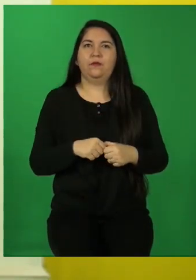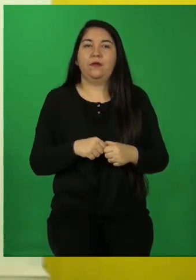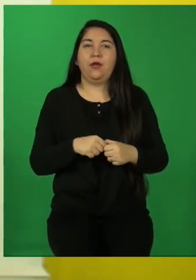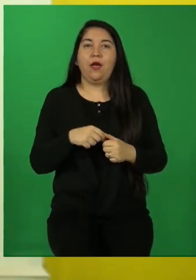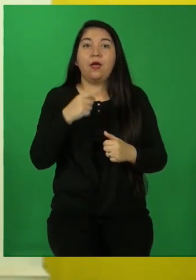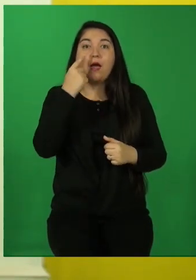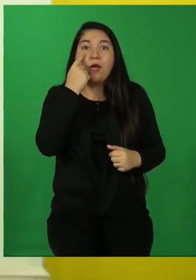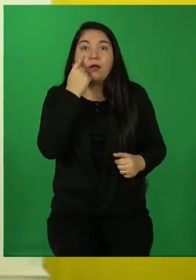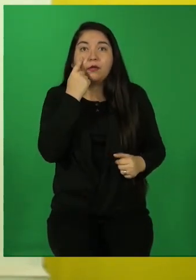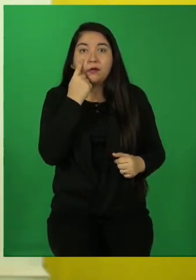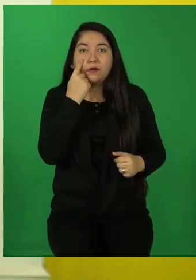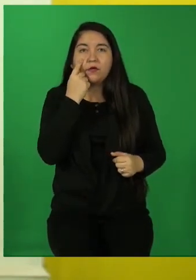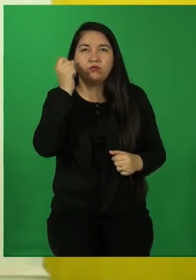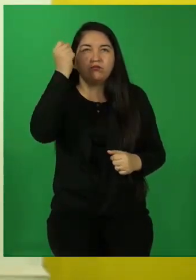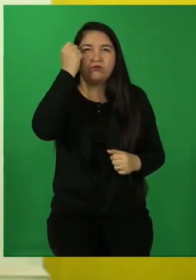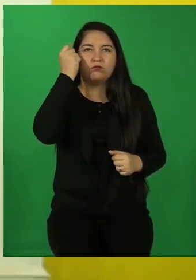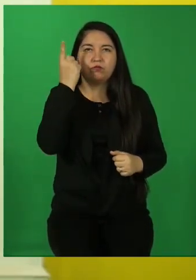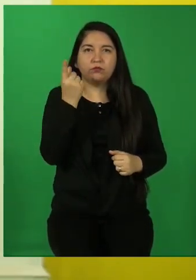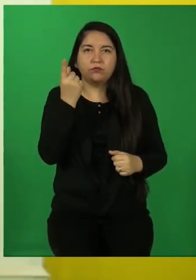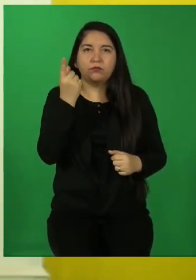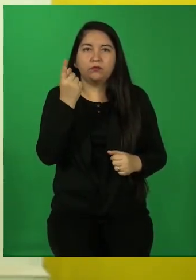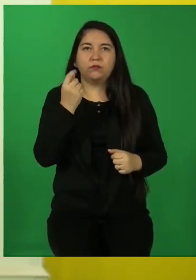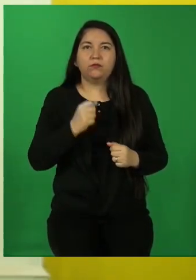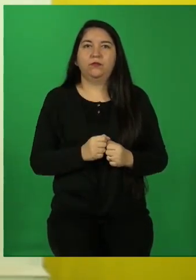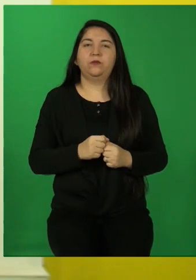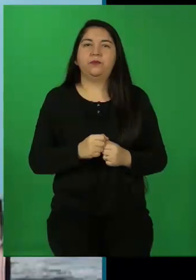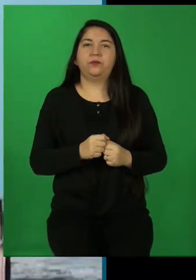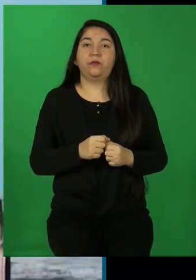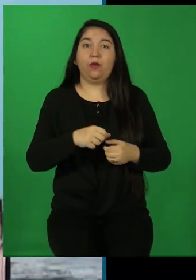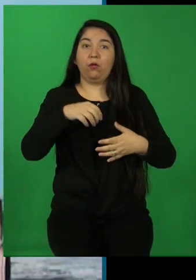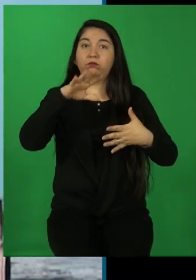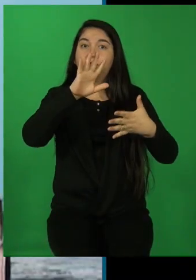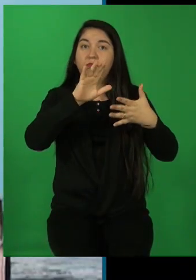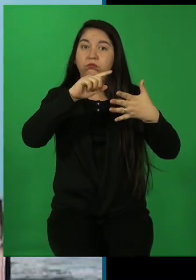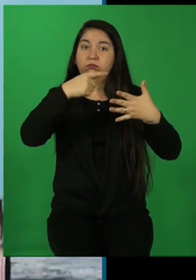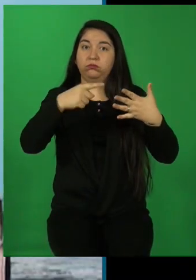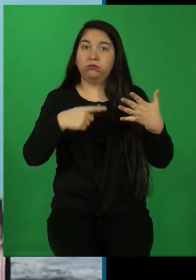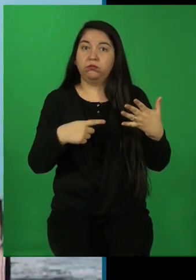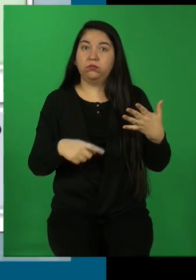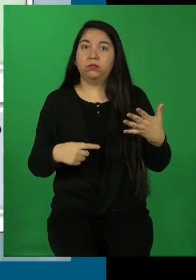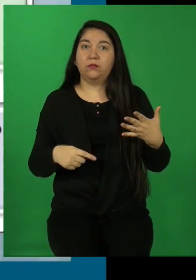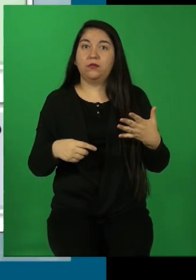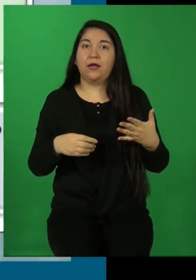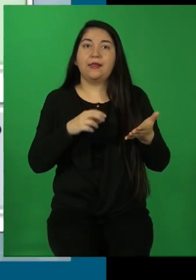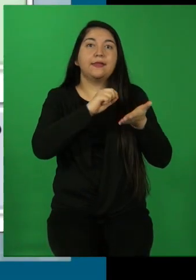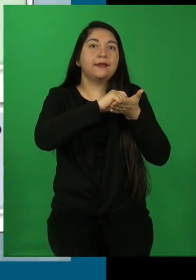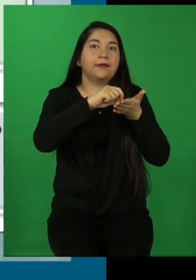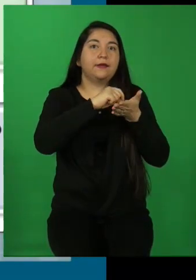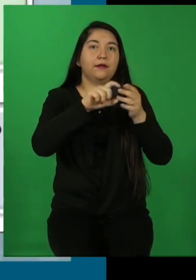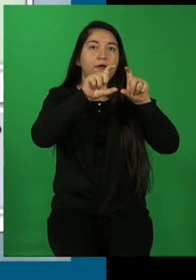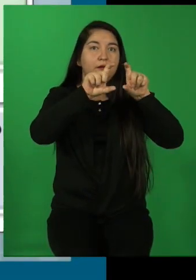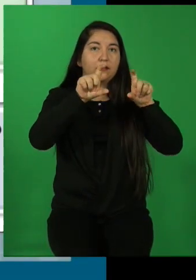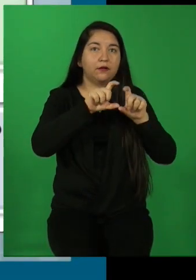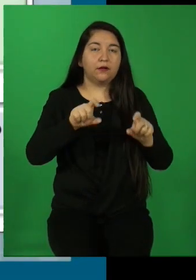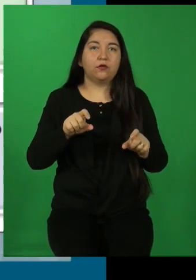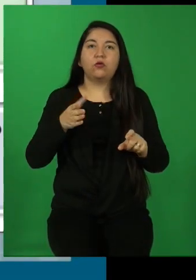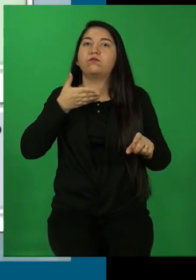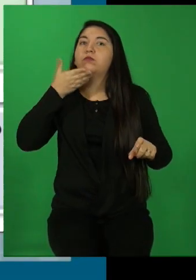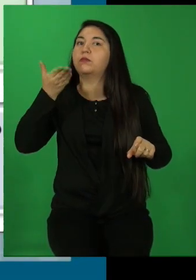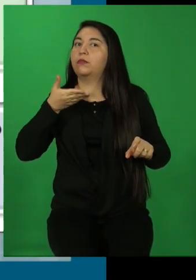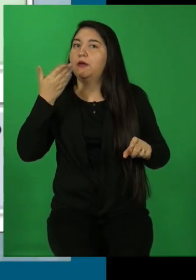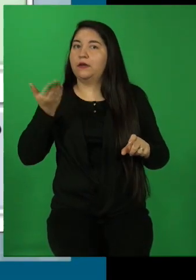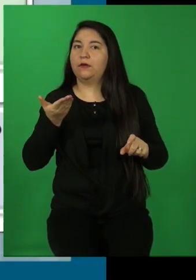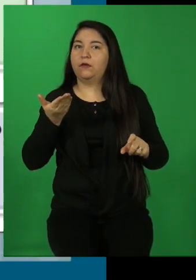identificar y comprender los elementos del texto narrativo. Para eso,